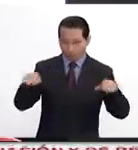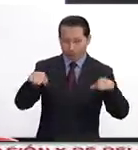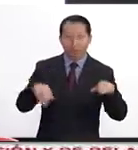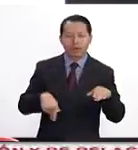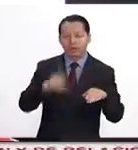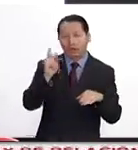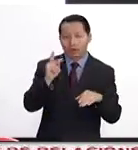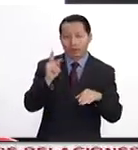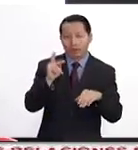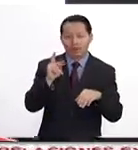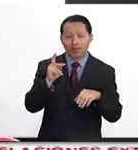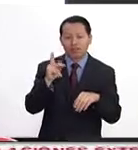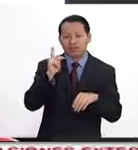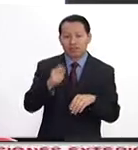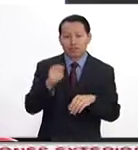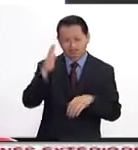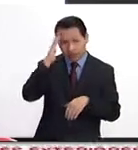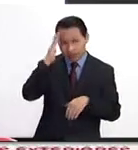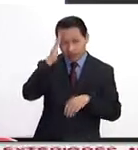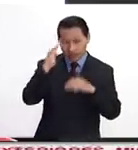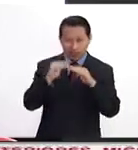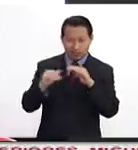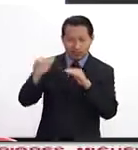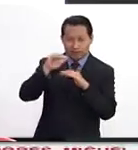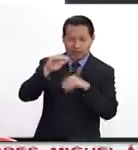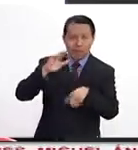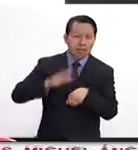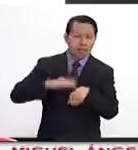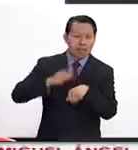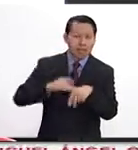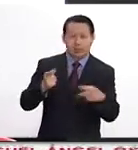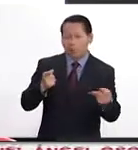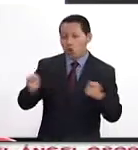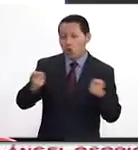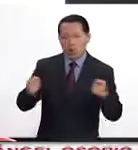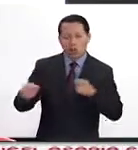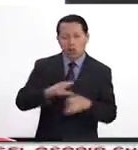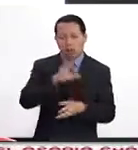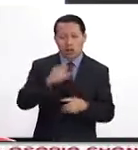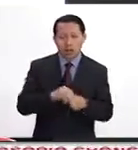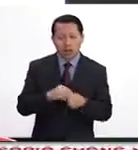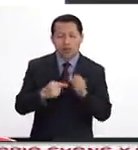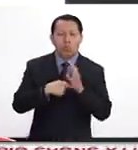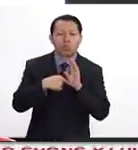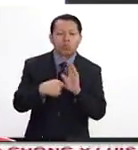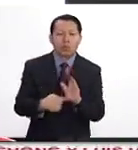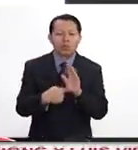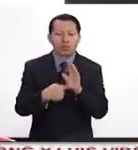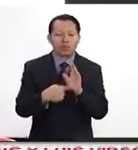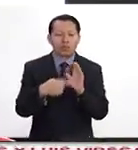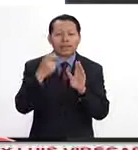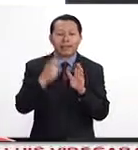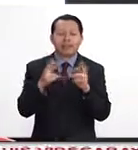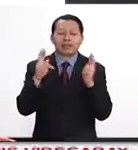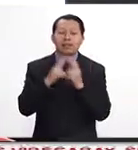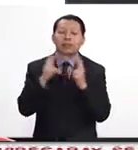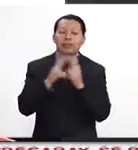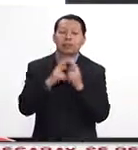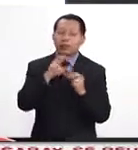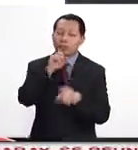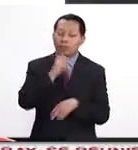facultades el líder supremo es pues quien tiene el control total, muestra esta parte religiosa